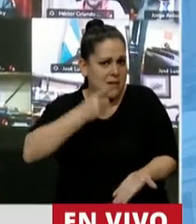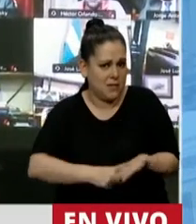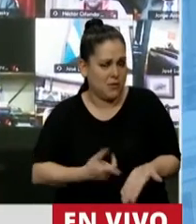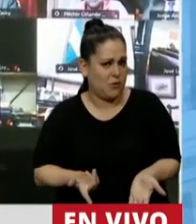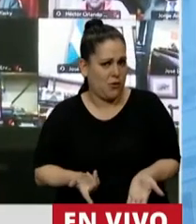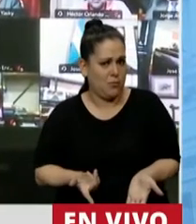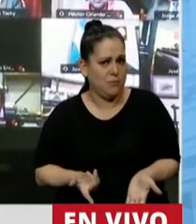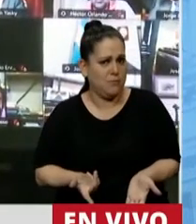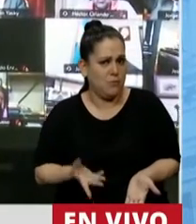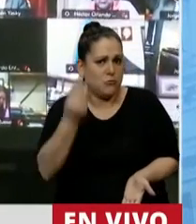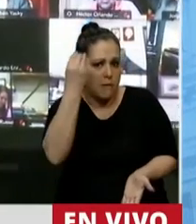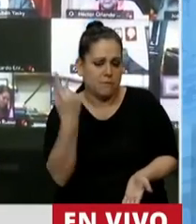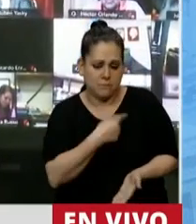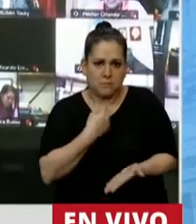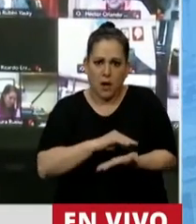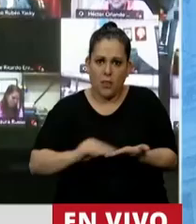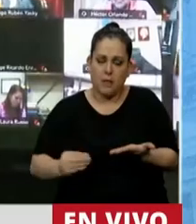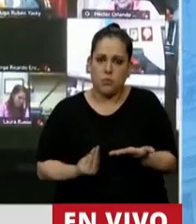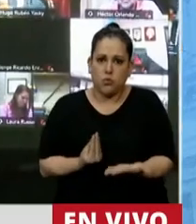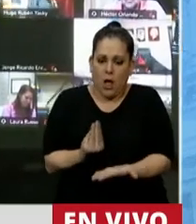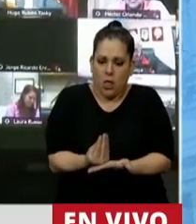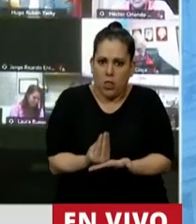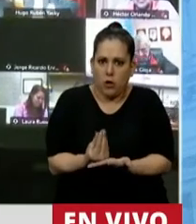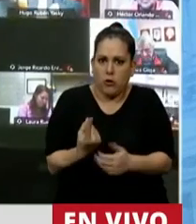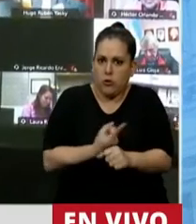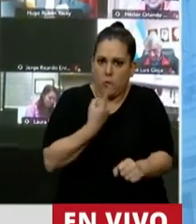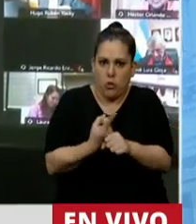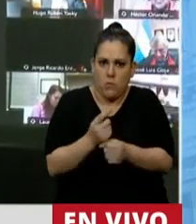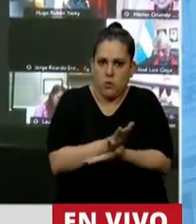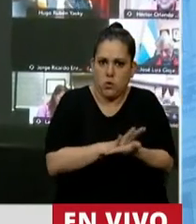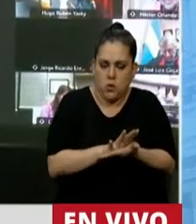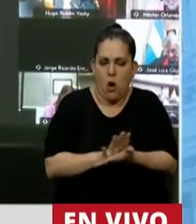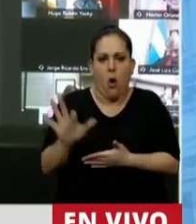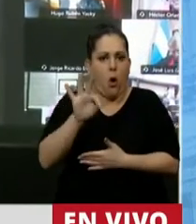desde una banca o desde un lugar en un ministerio